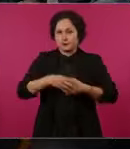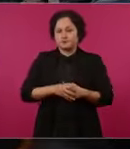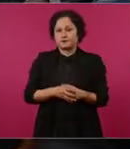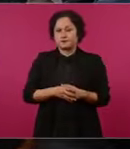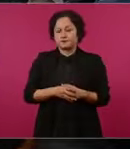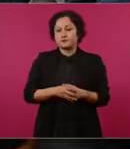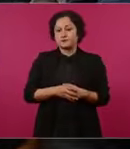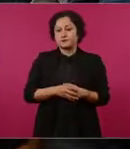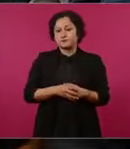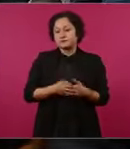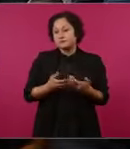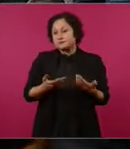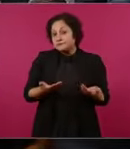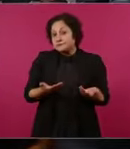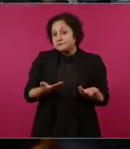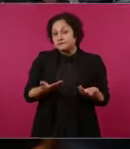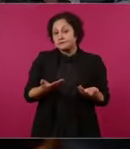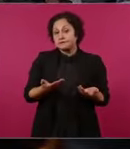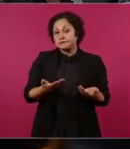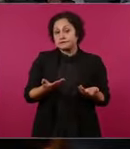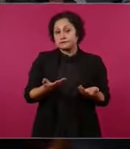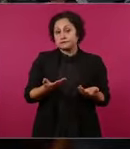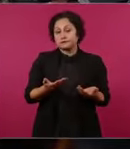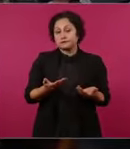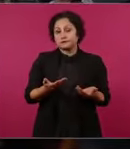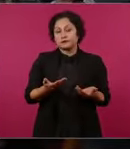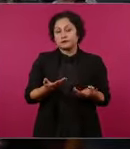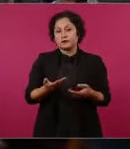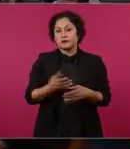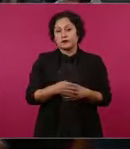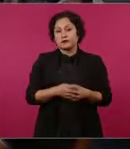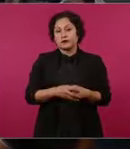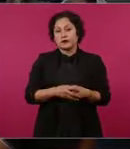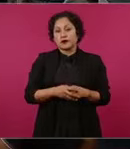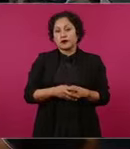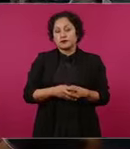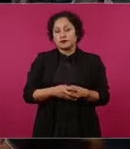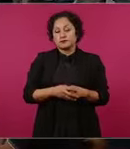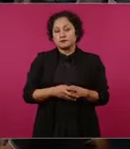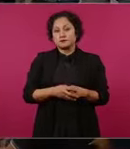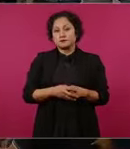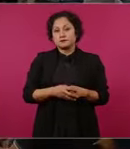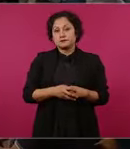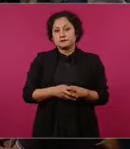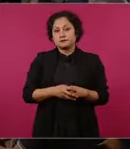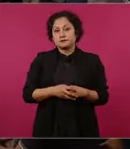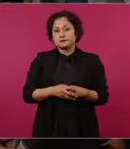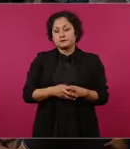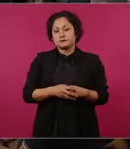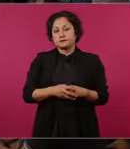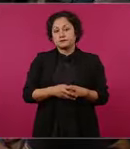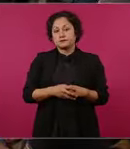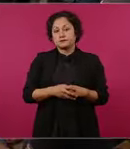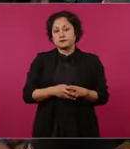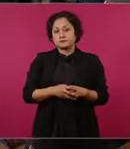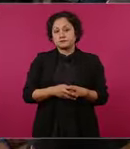sobre por qué no informan